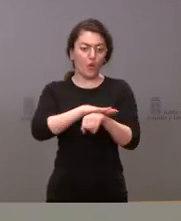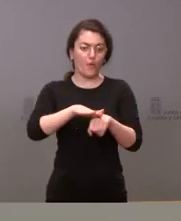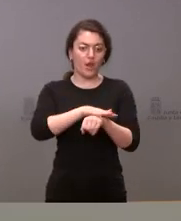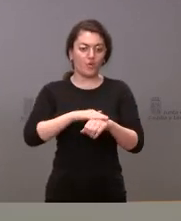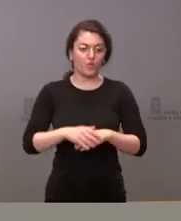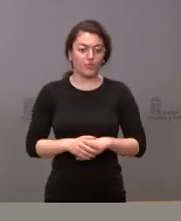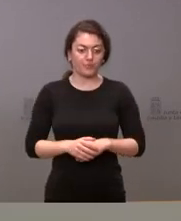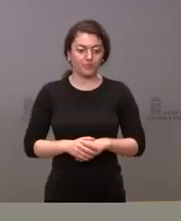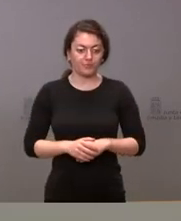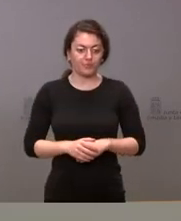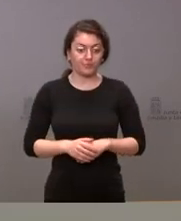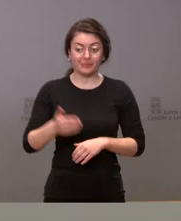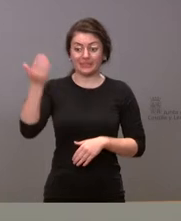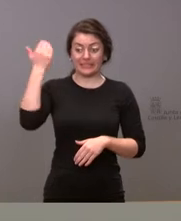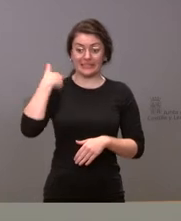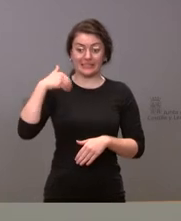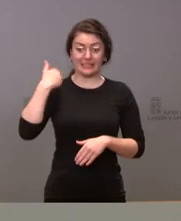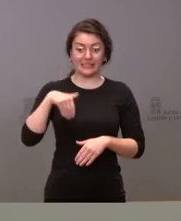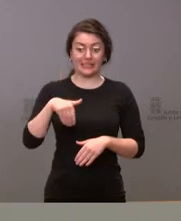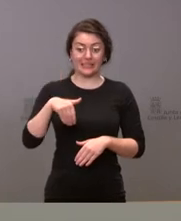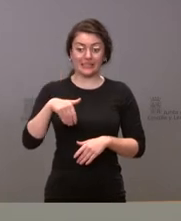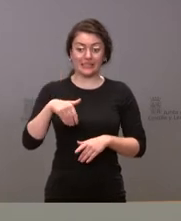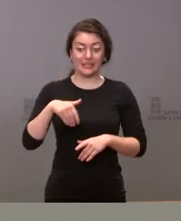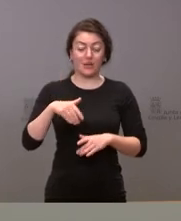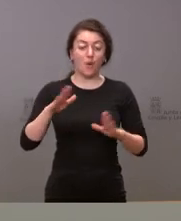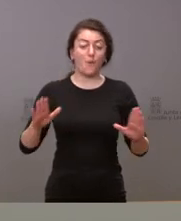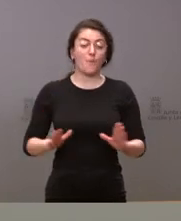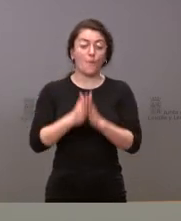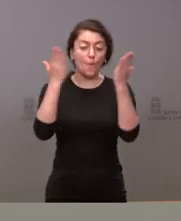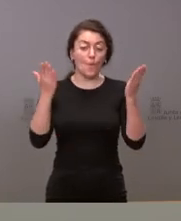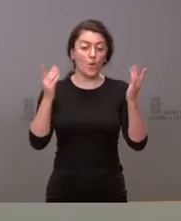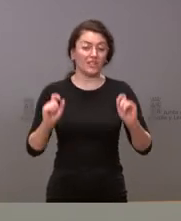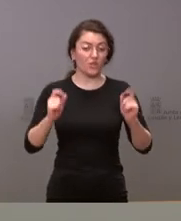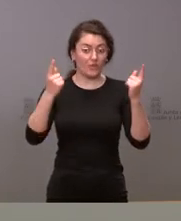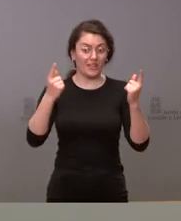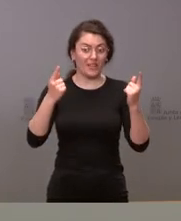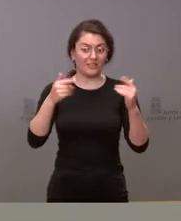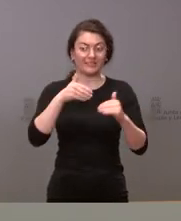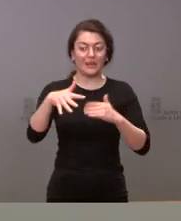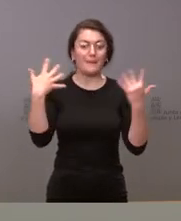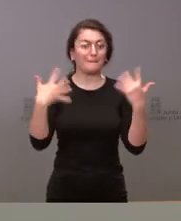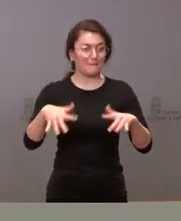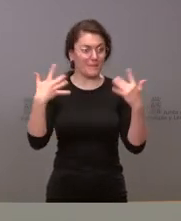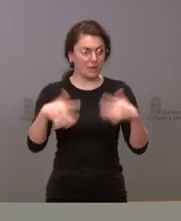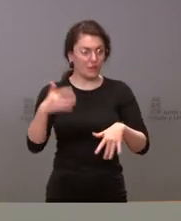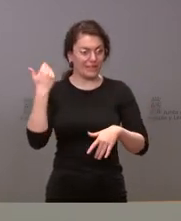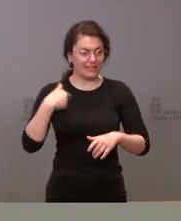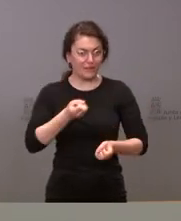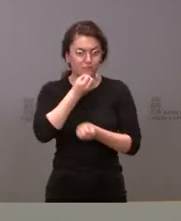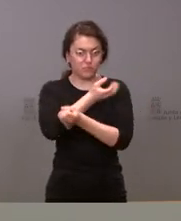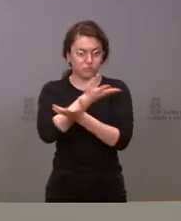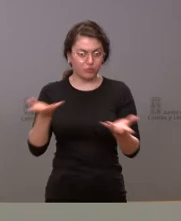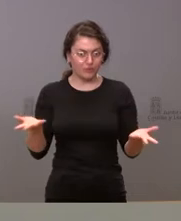en el Boletín Oficial de la Comunidad al día siguiente miércoles y ese mismo miércoles tomaría posesión el